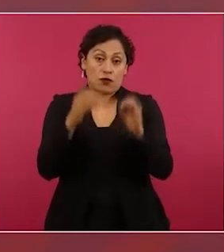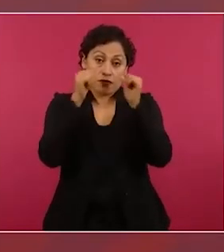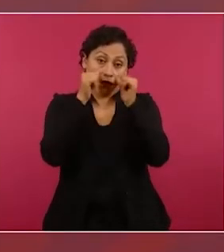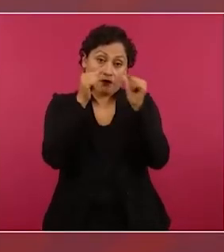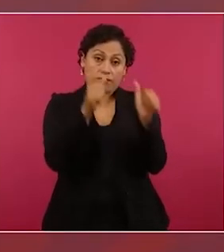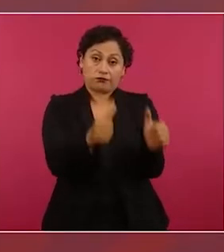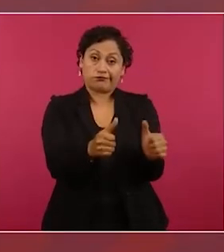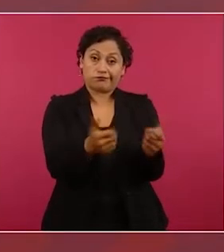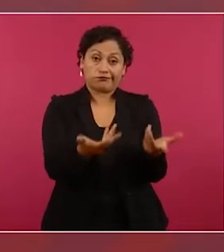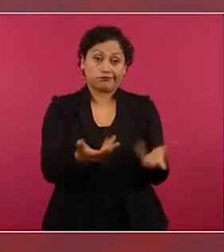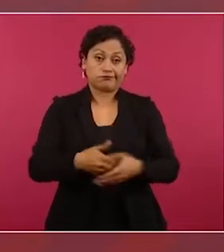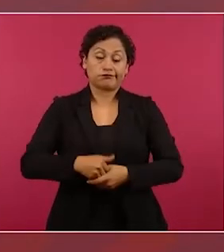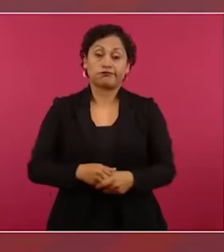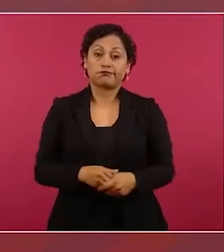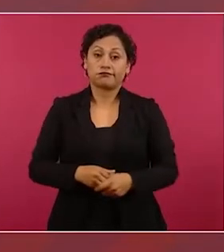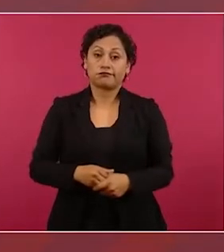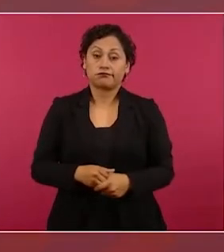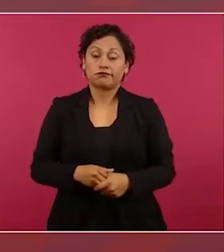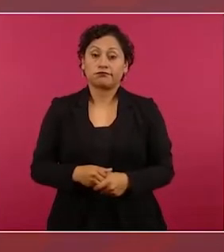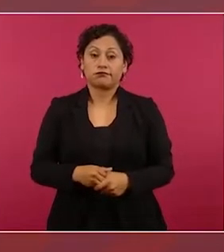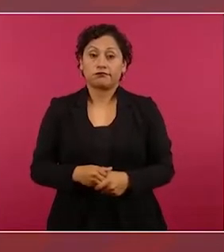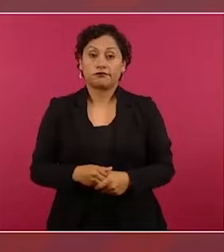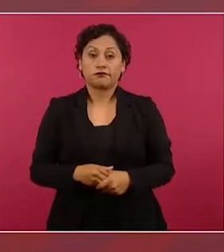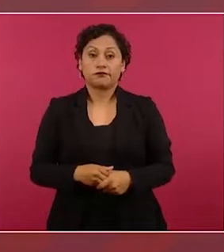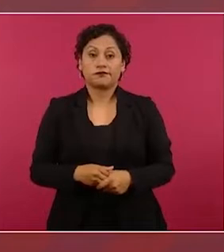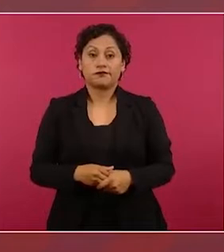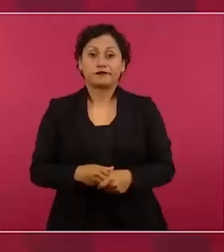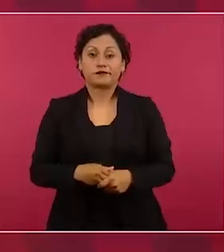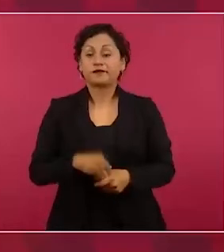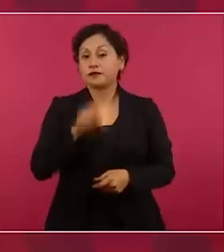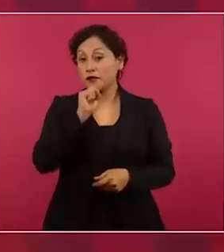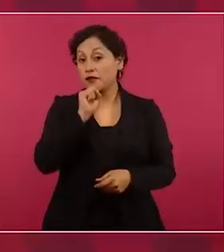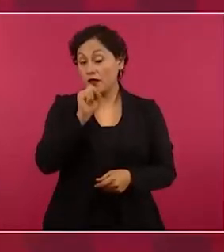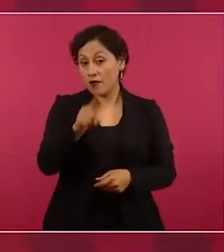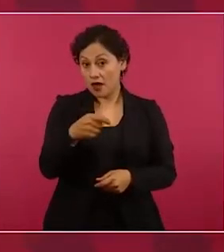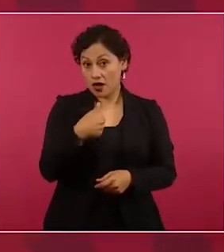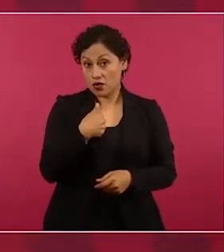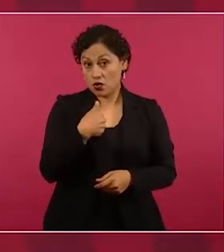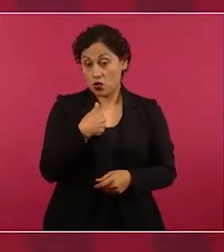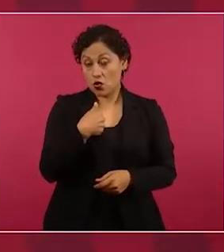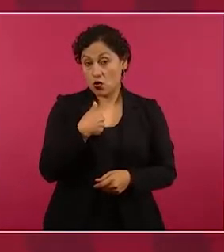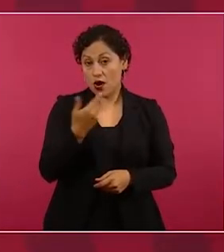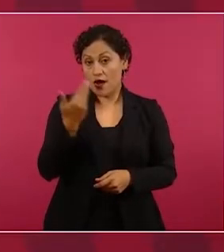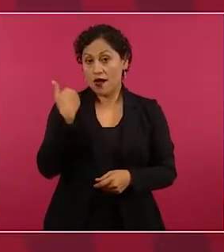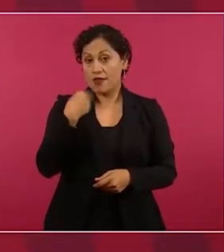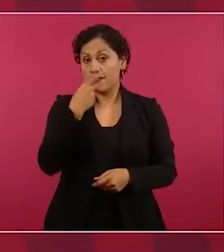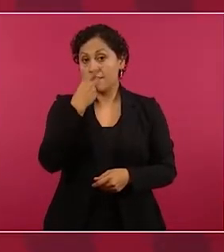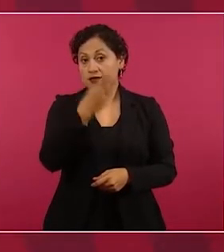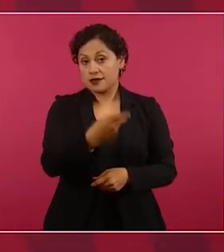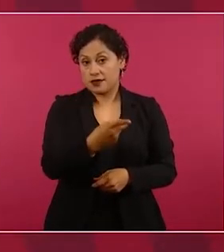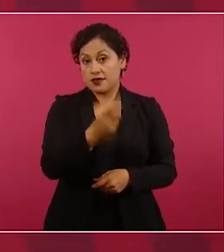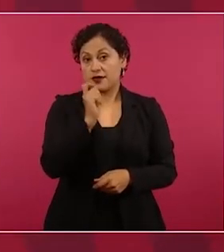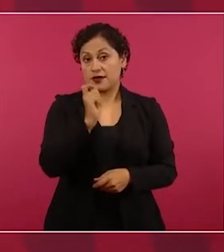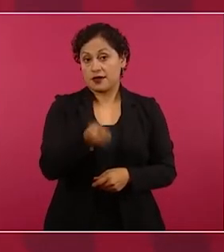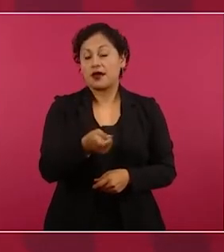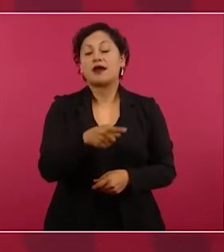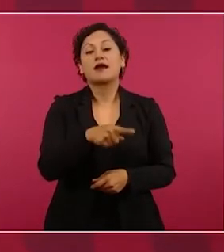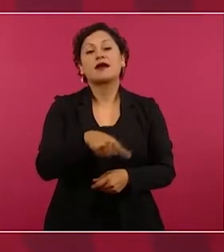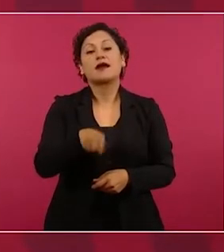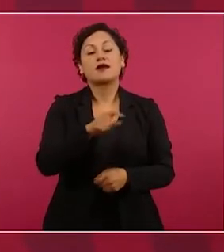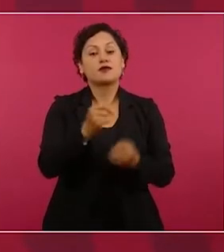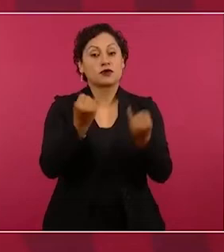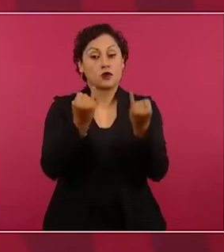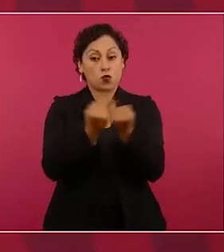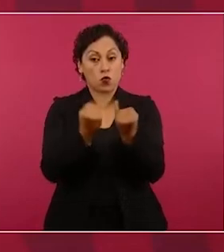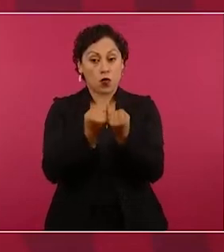También yo les dije y ellos también en un momento